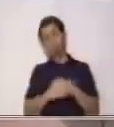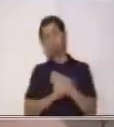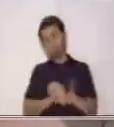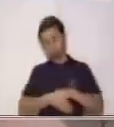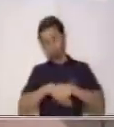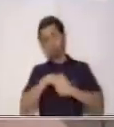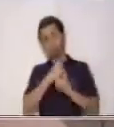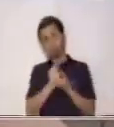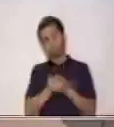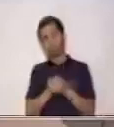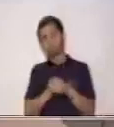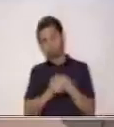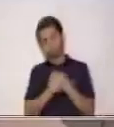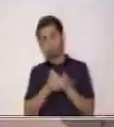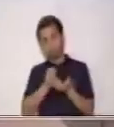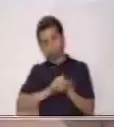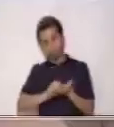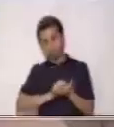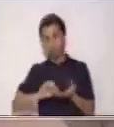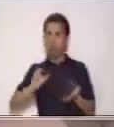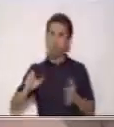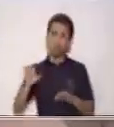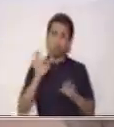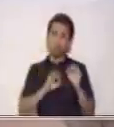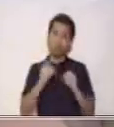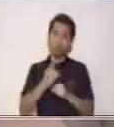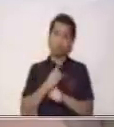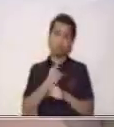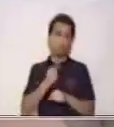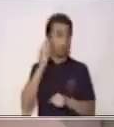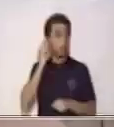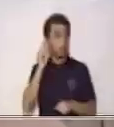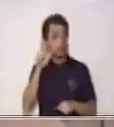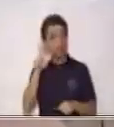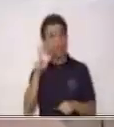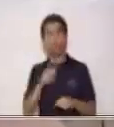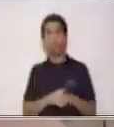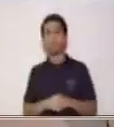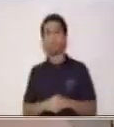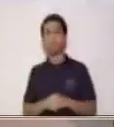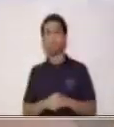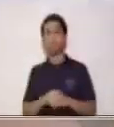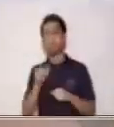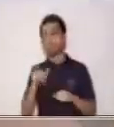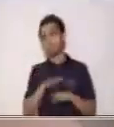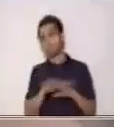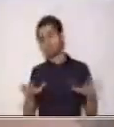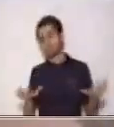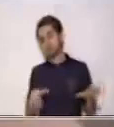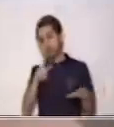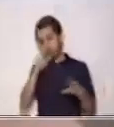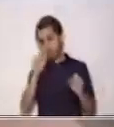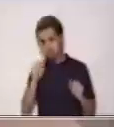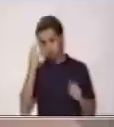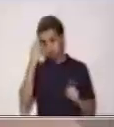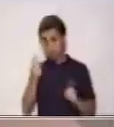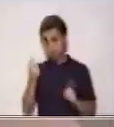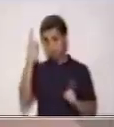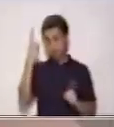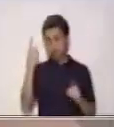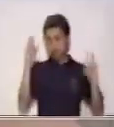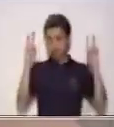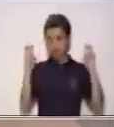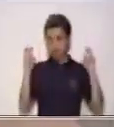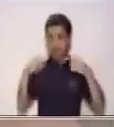constantemente con agua y jabón o utilizar gel antibacterial. Y con esto, pues, espero que hayas comprendido el tema